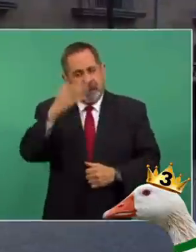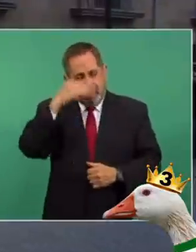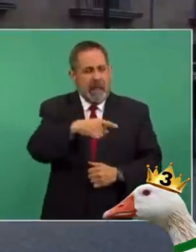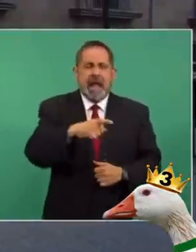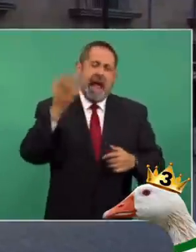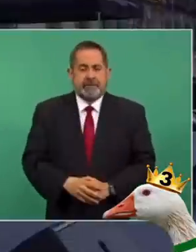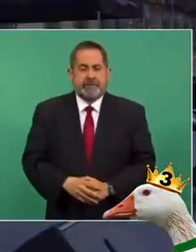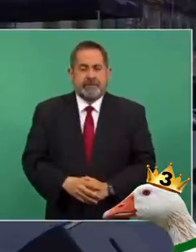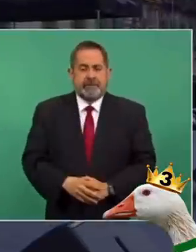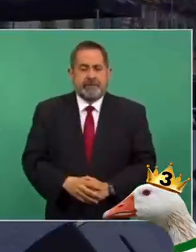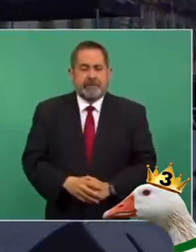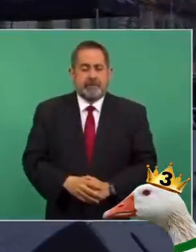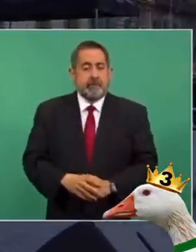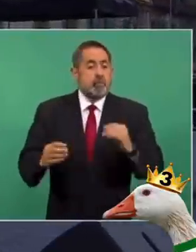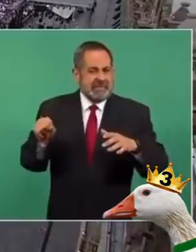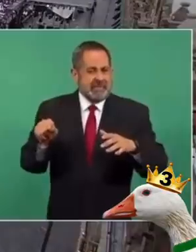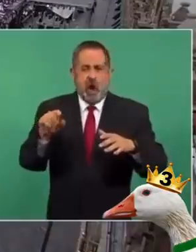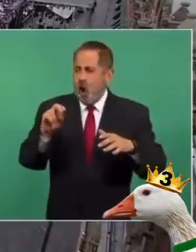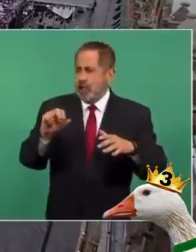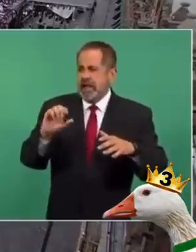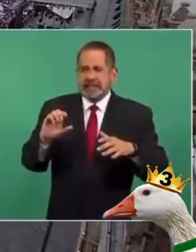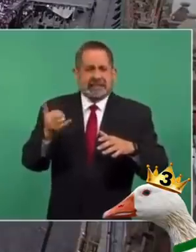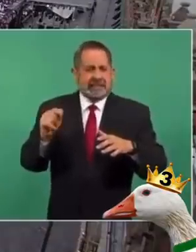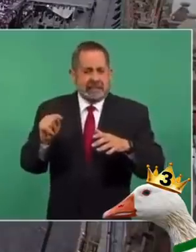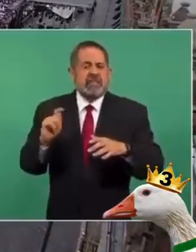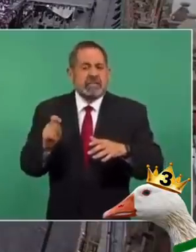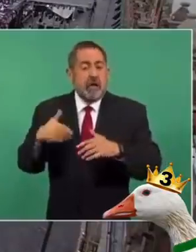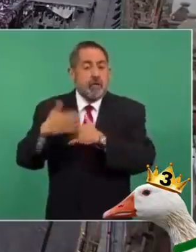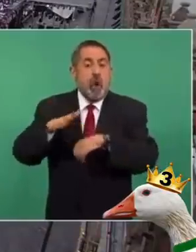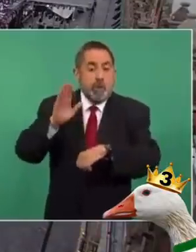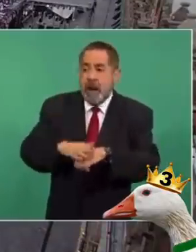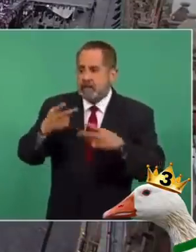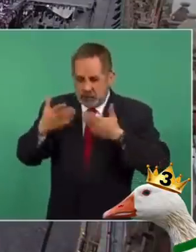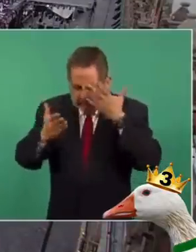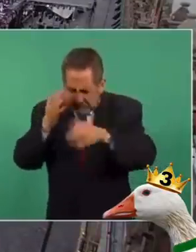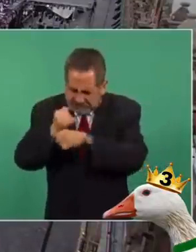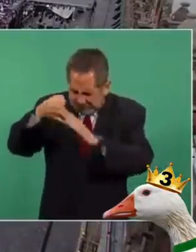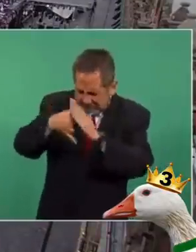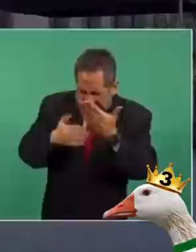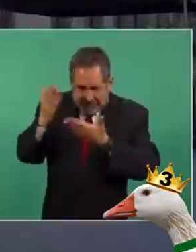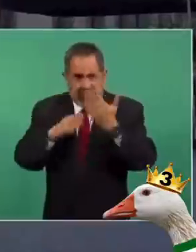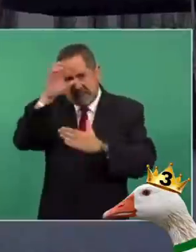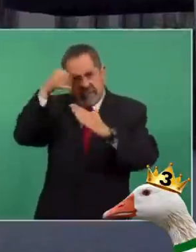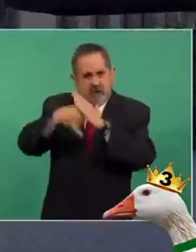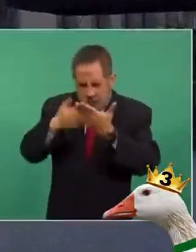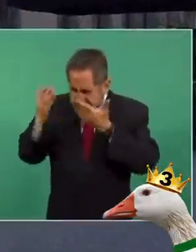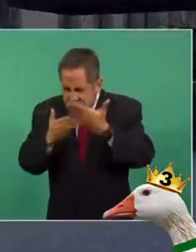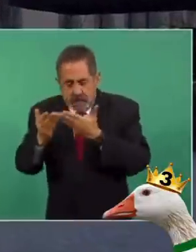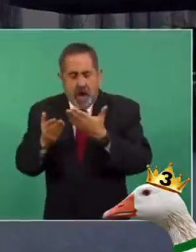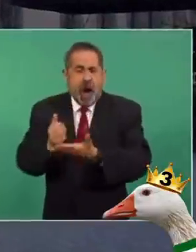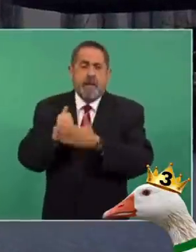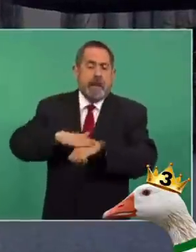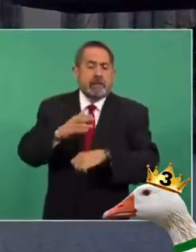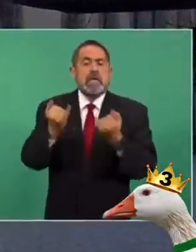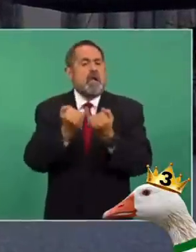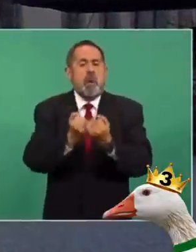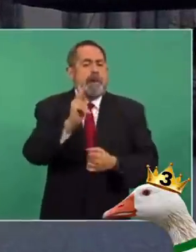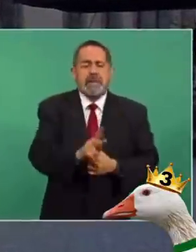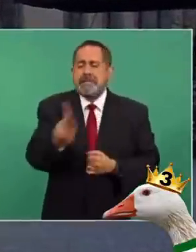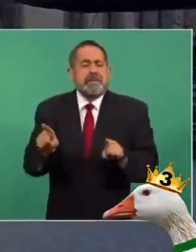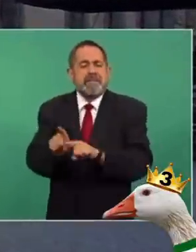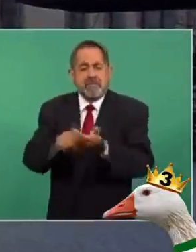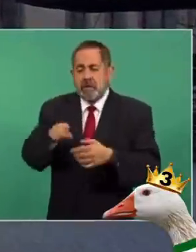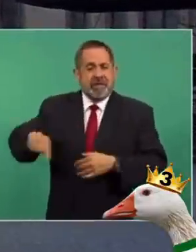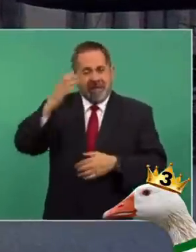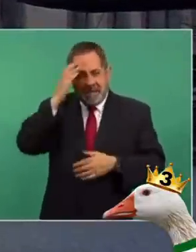mal llamada reforma educativa. Con el nuevo Conacyt tendremos más investigadores y científicos que hagan aportaciones como la que significó la creación